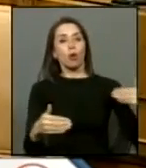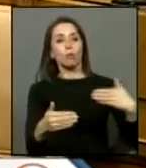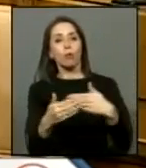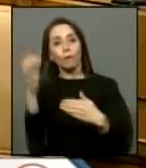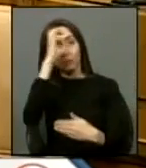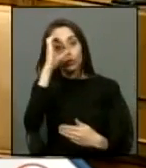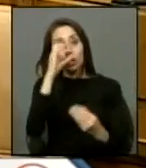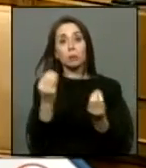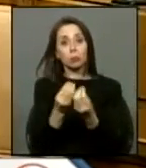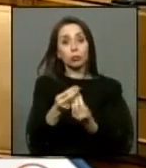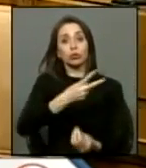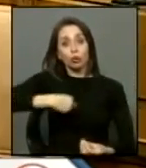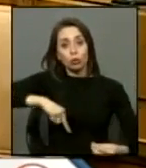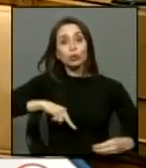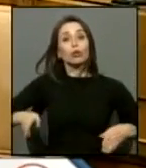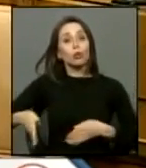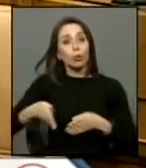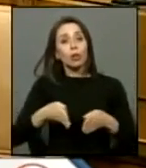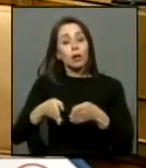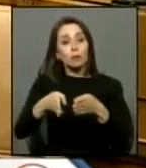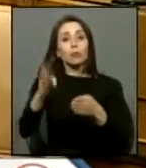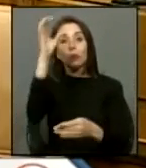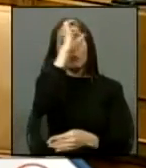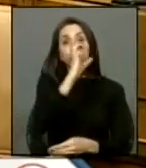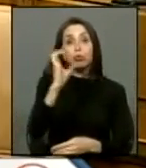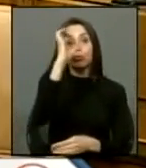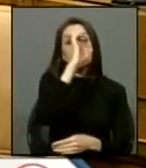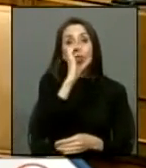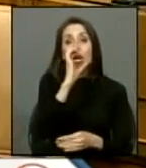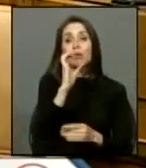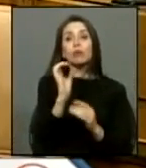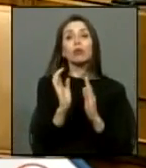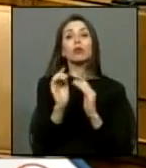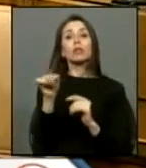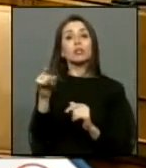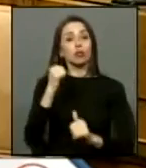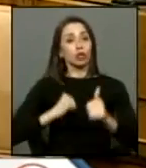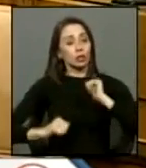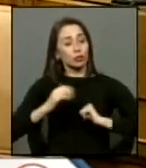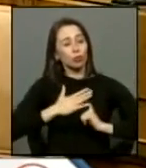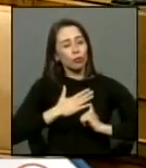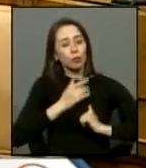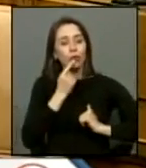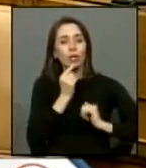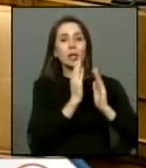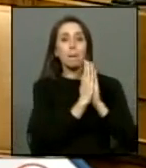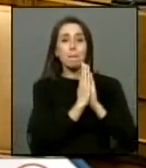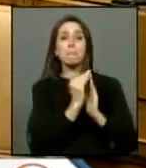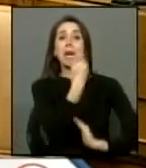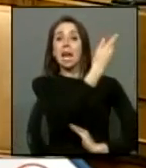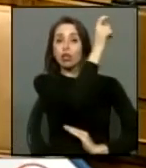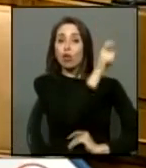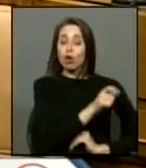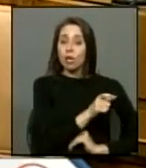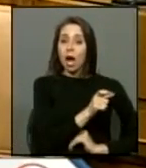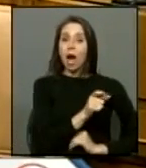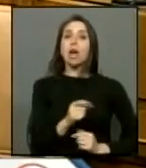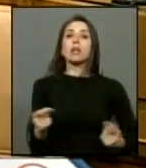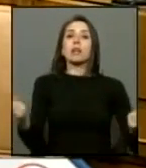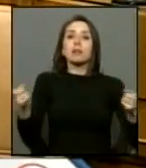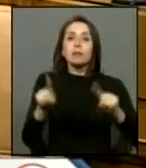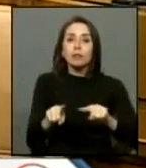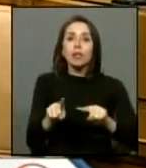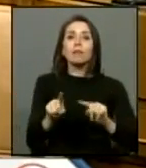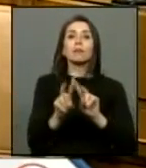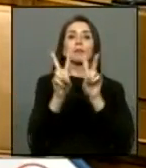muchos de nosotros buscando realmente perdonar lo que sufrimos reconciliarnos democráticamente